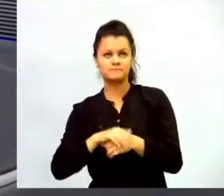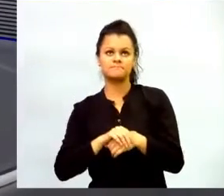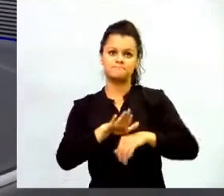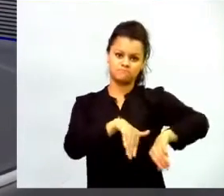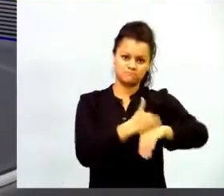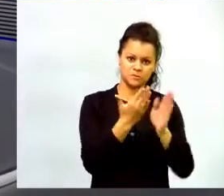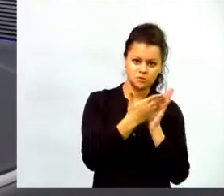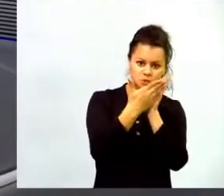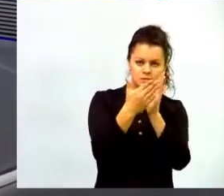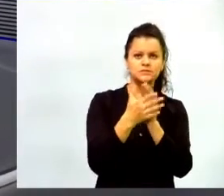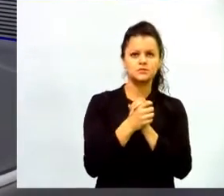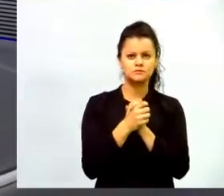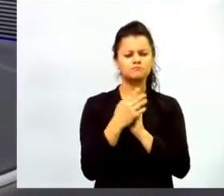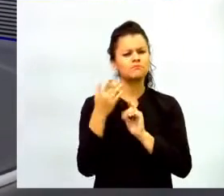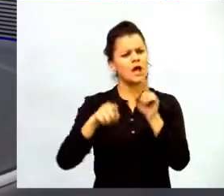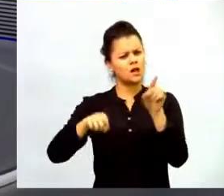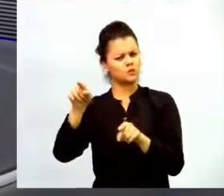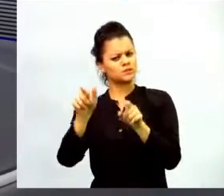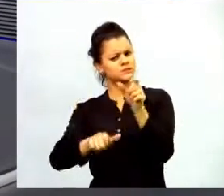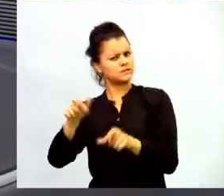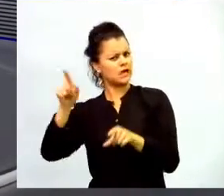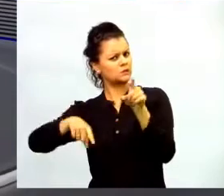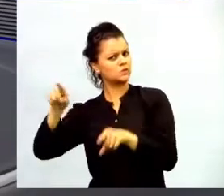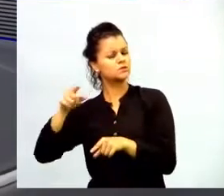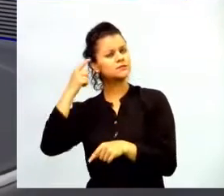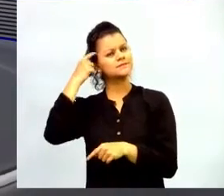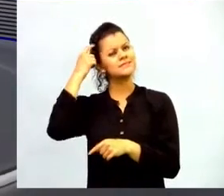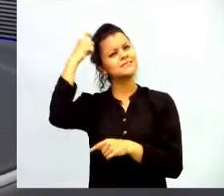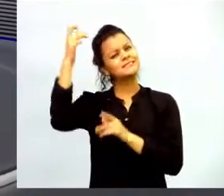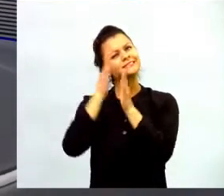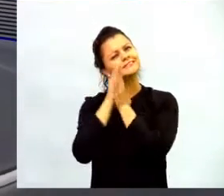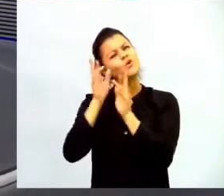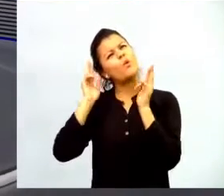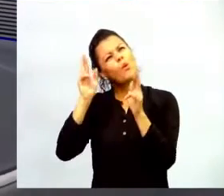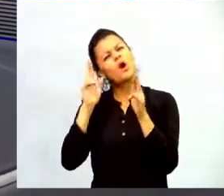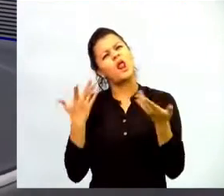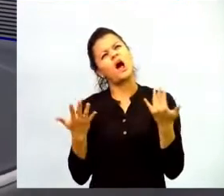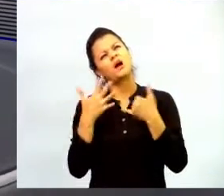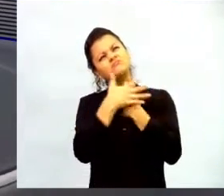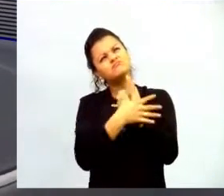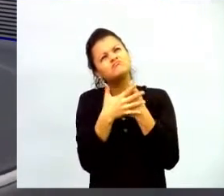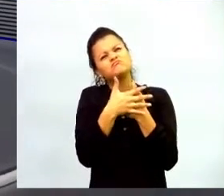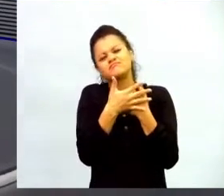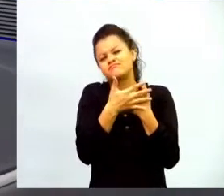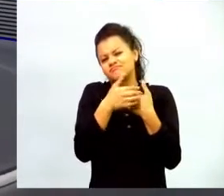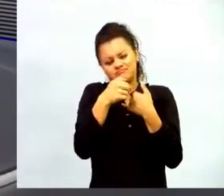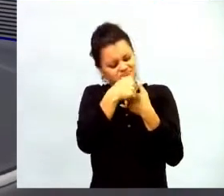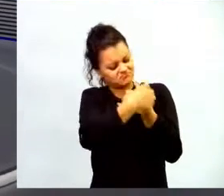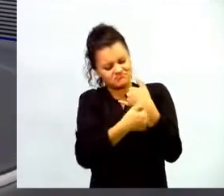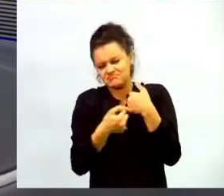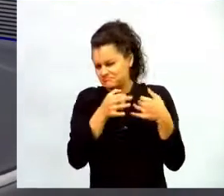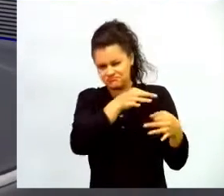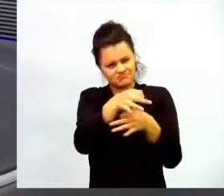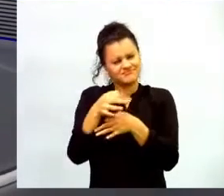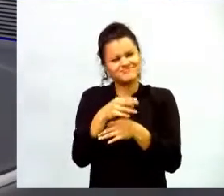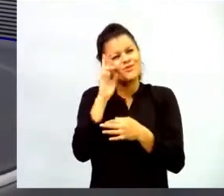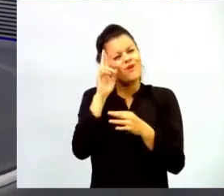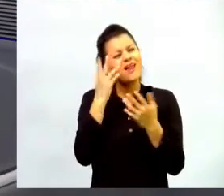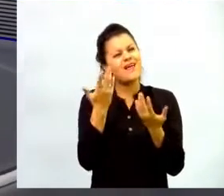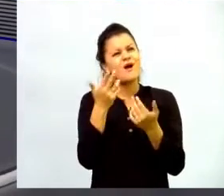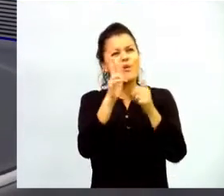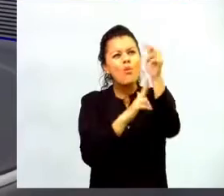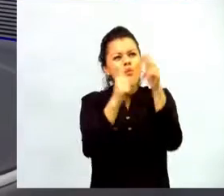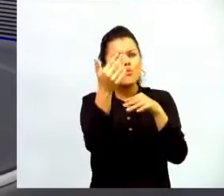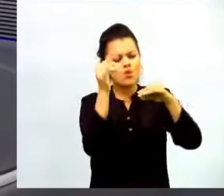algunas personas inquietas se soñaron poder tener en las regiones de Colombia, algunos centros de innovación educativa, unos centros donde